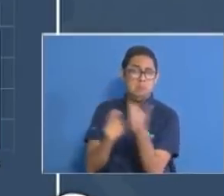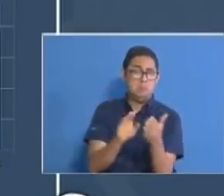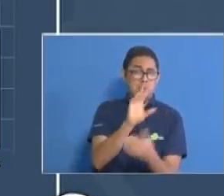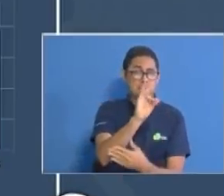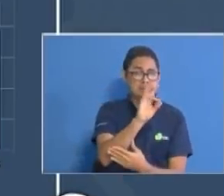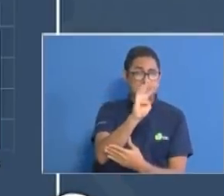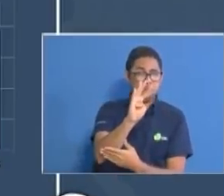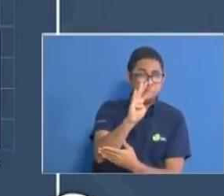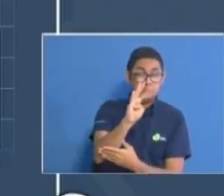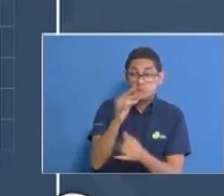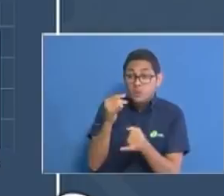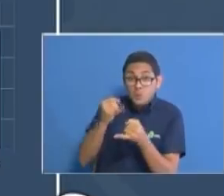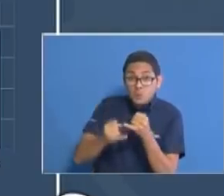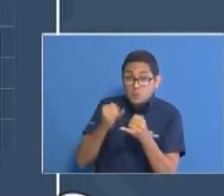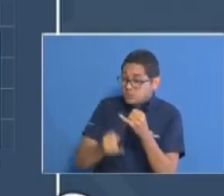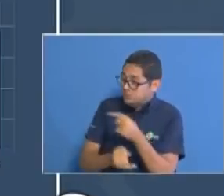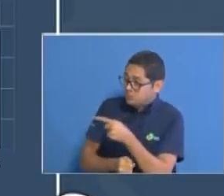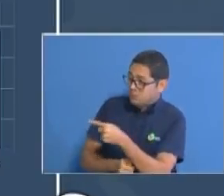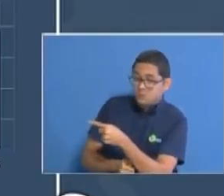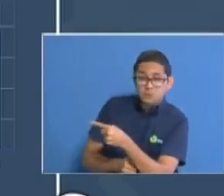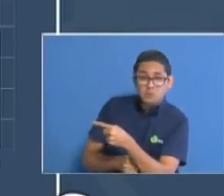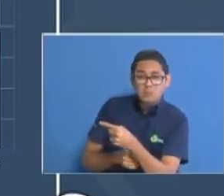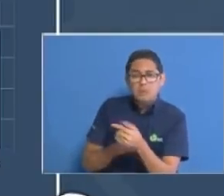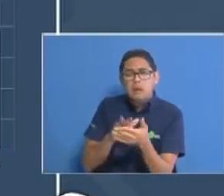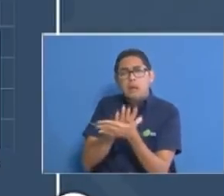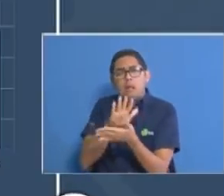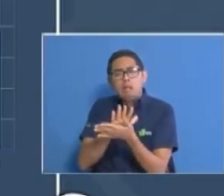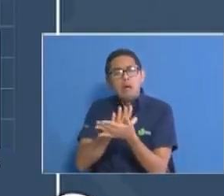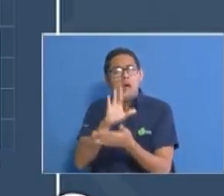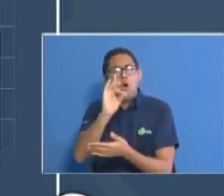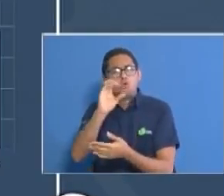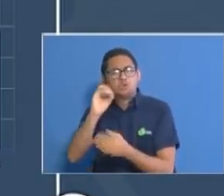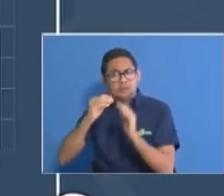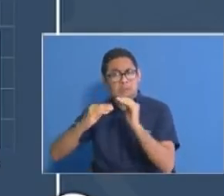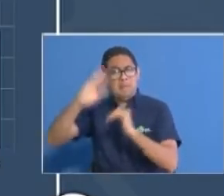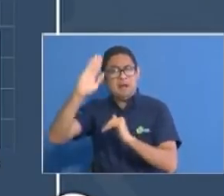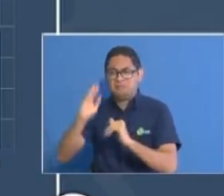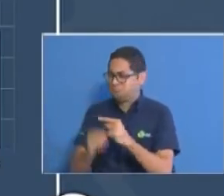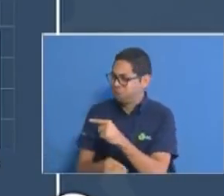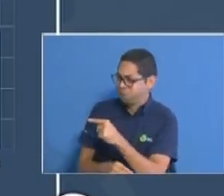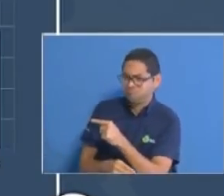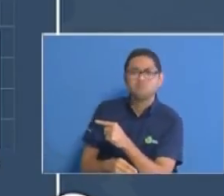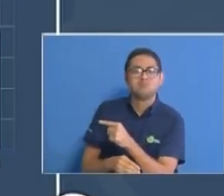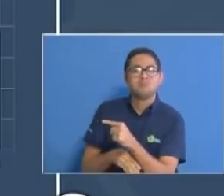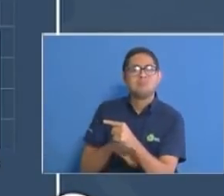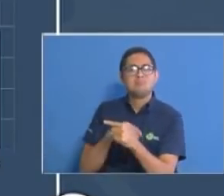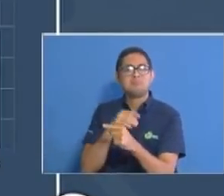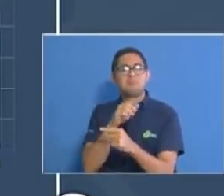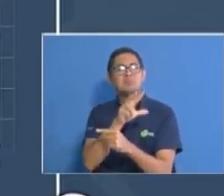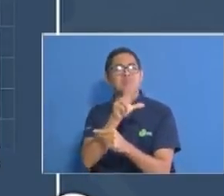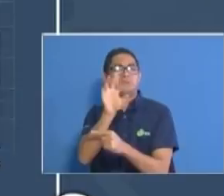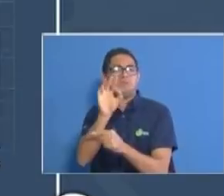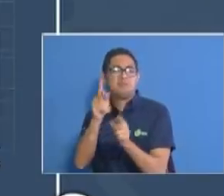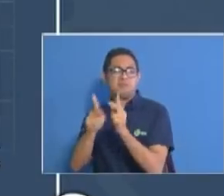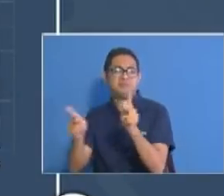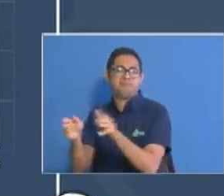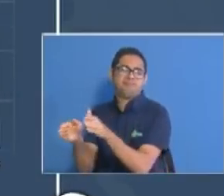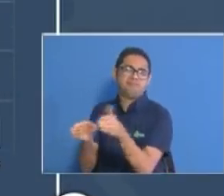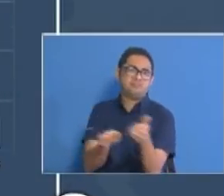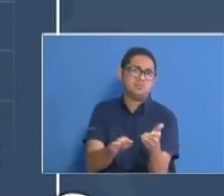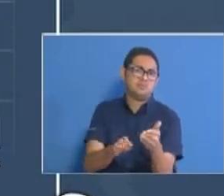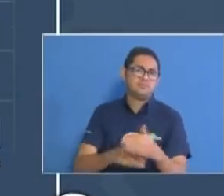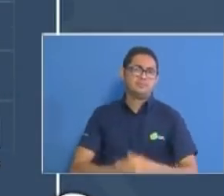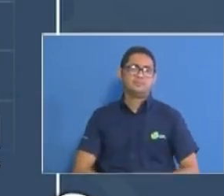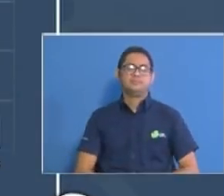mayores de 80 años, 39 defunciones, que corresponde al 26.7%.